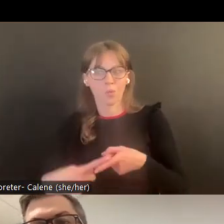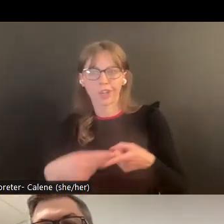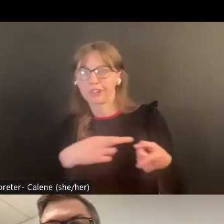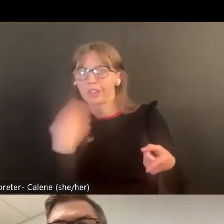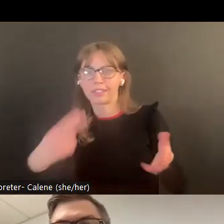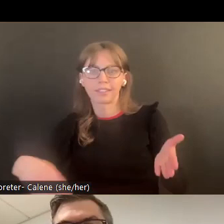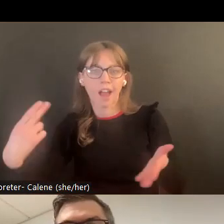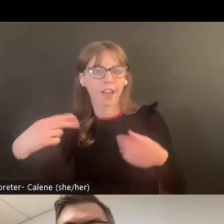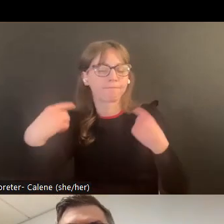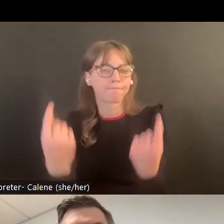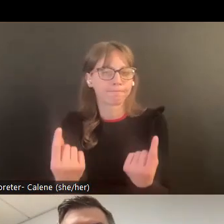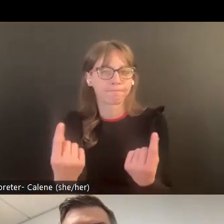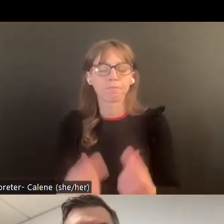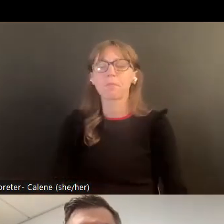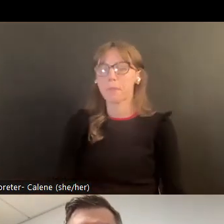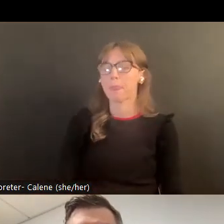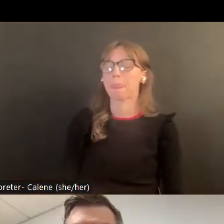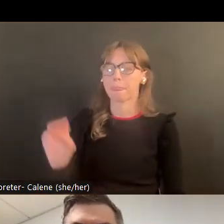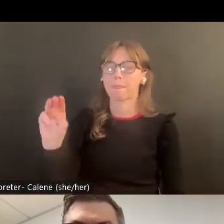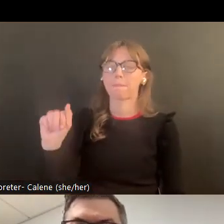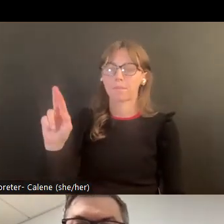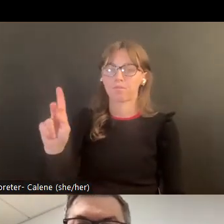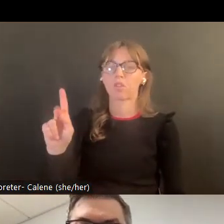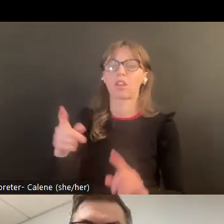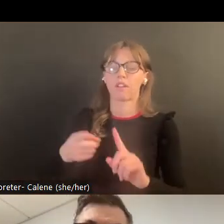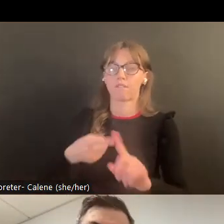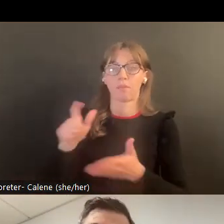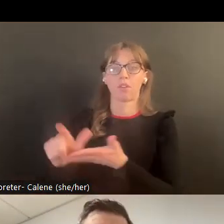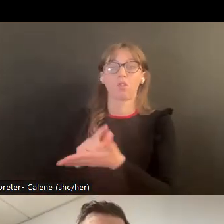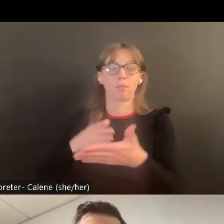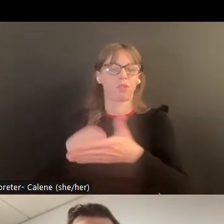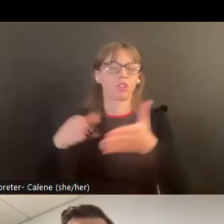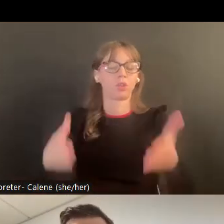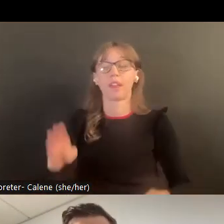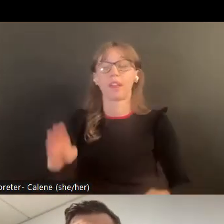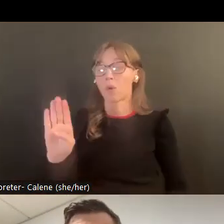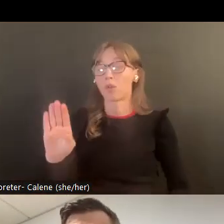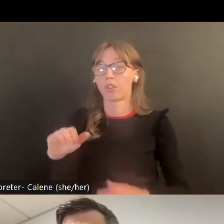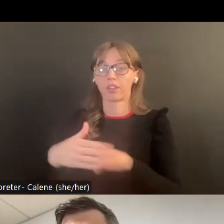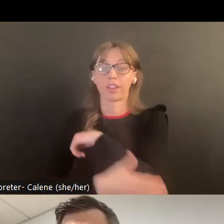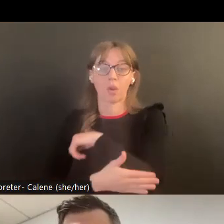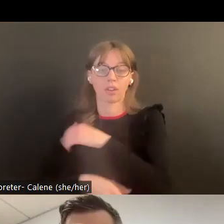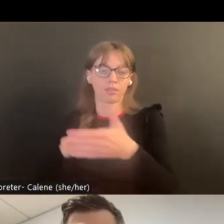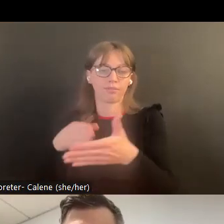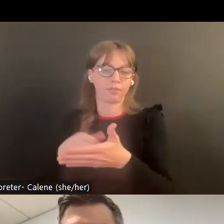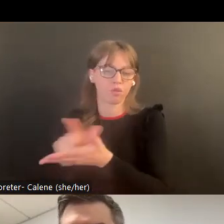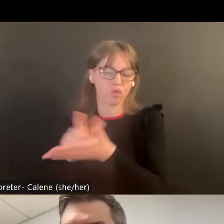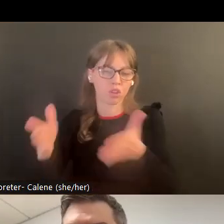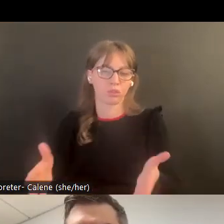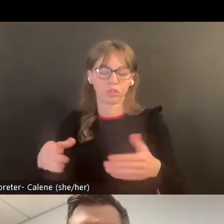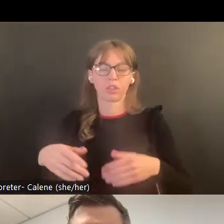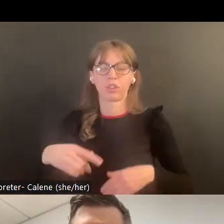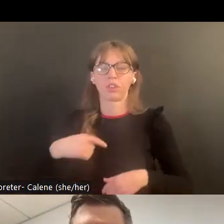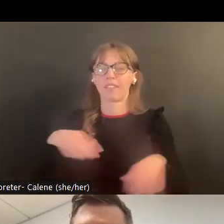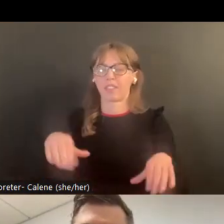en sí era identificando los riesgos y cuando los riesgos están altos identificando lo que sería el peligro de las armas